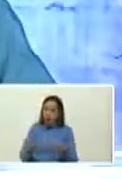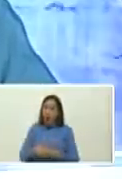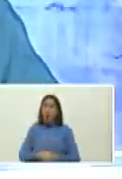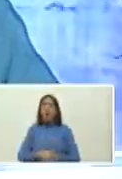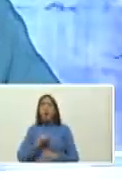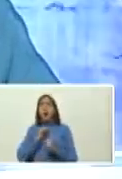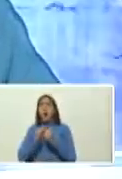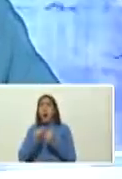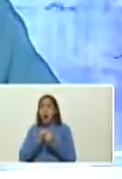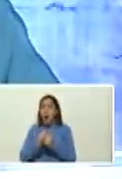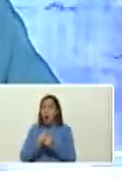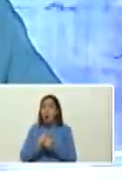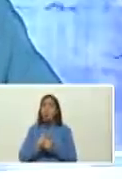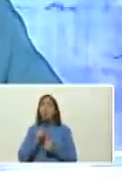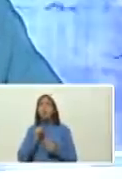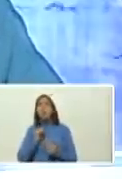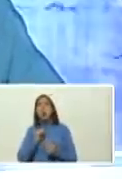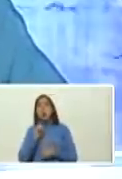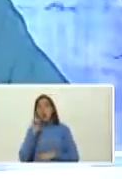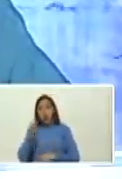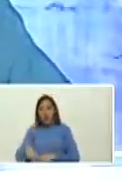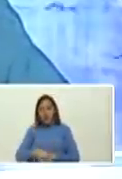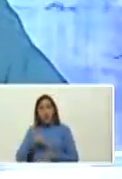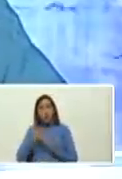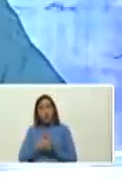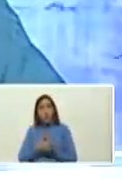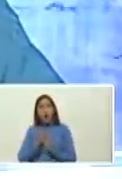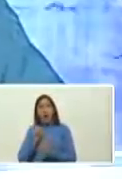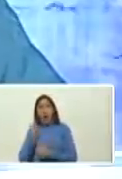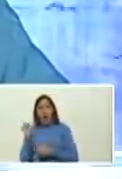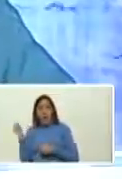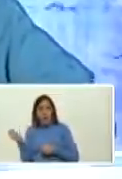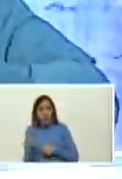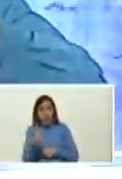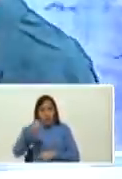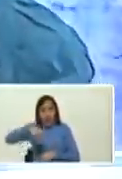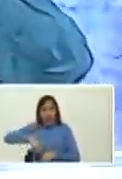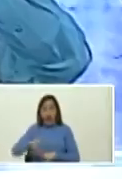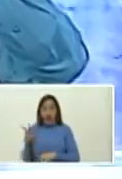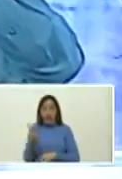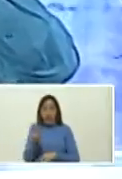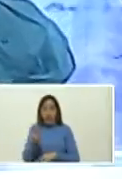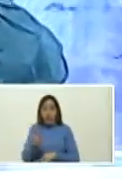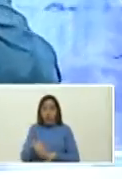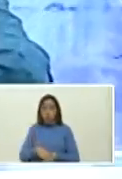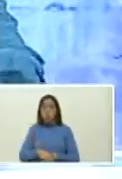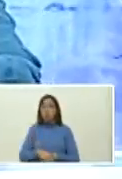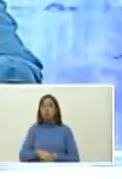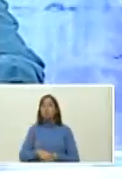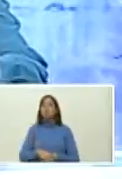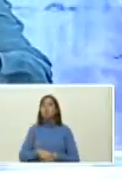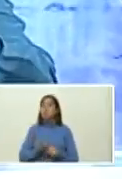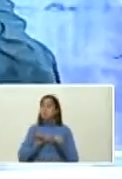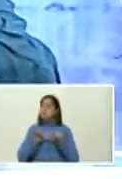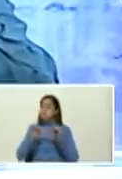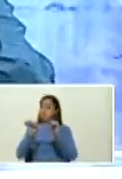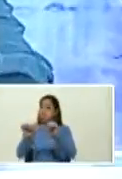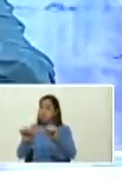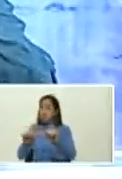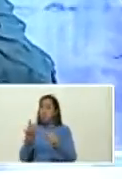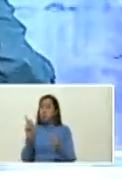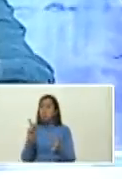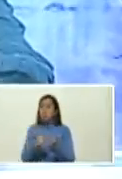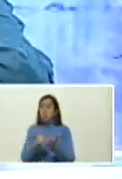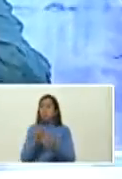deportivos el béisbol profesional de Venezuela está viento en popa el